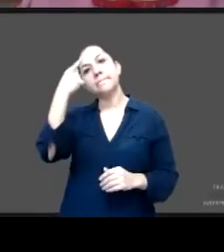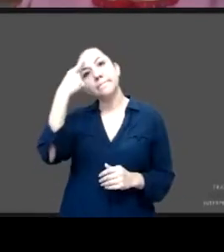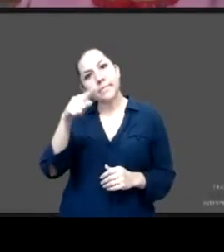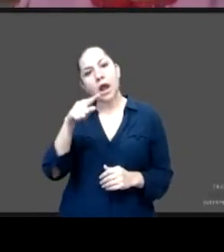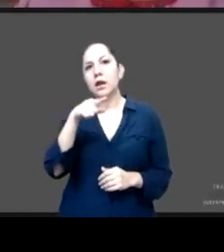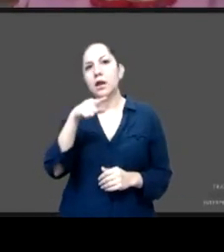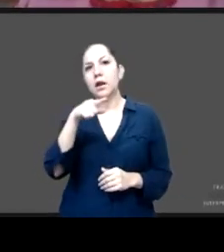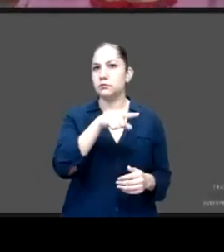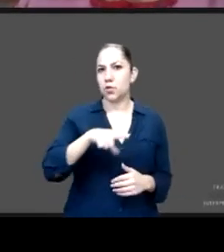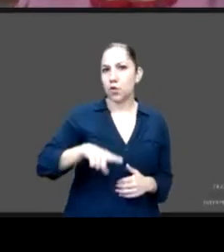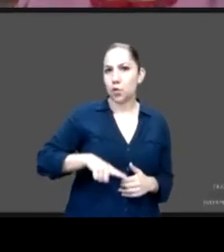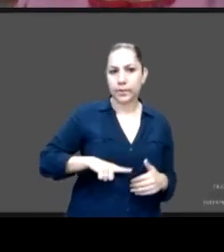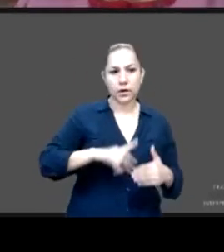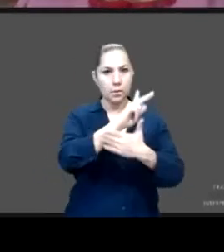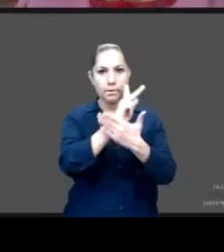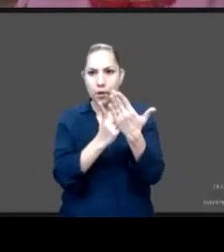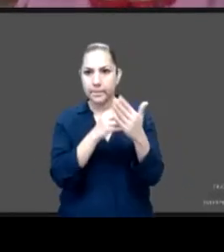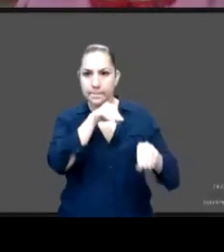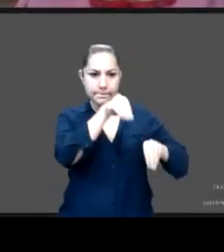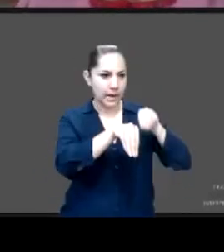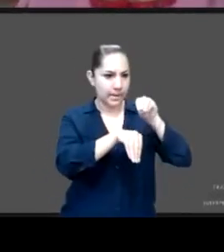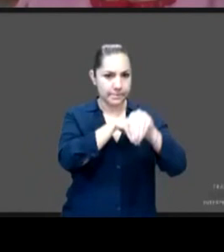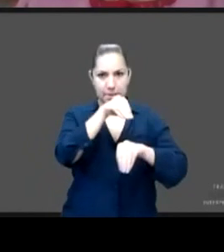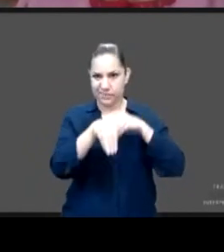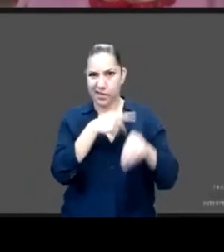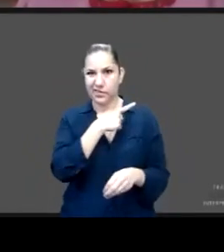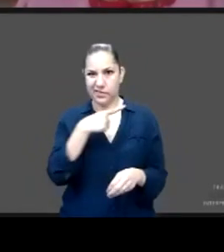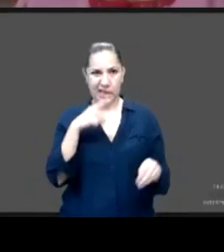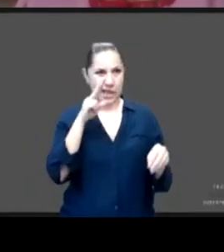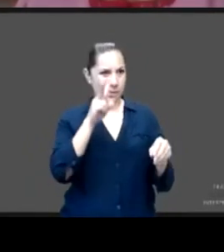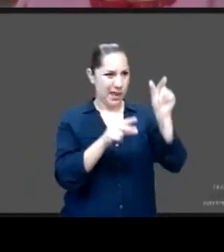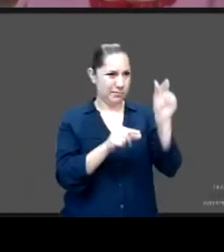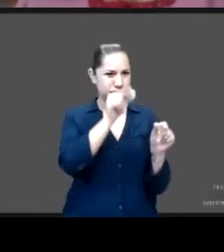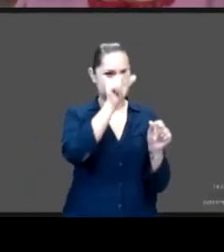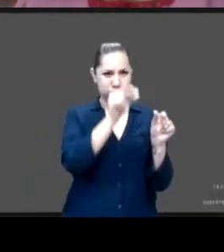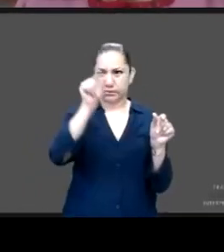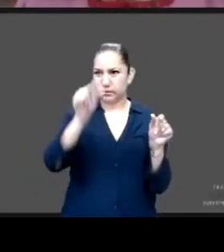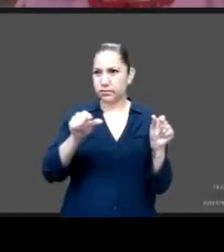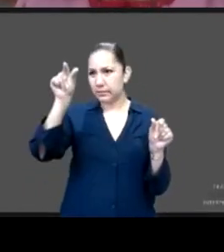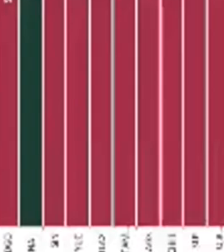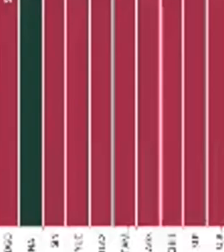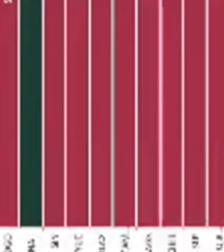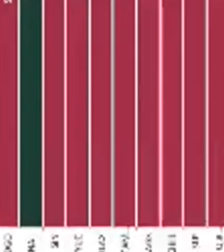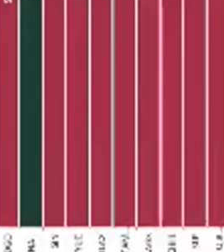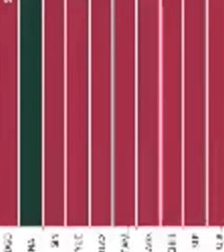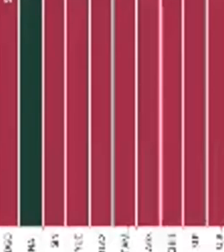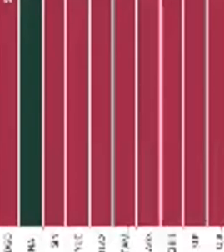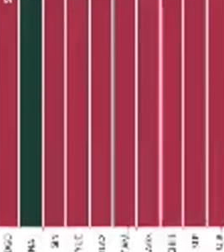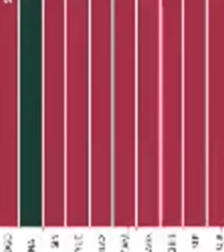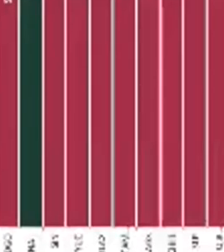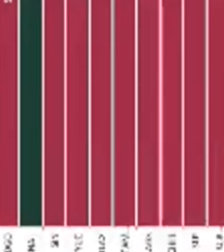nuestro país. Que vean esta variedad. Chiapas tiene un uso del primer método muy bajo, de